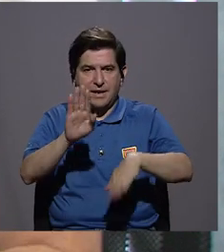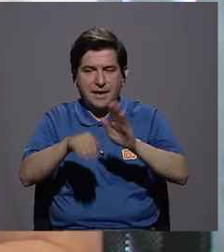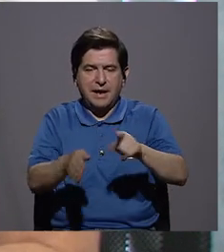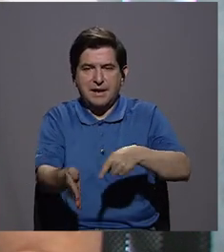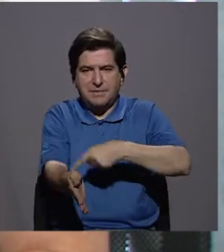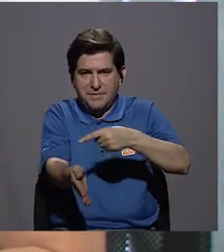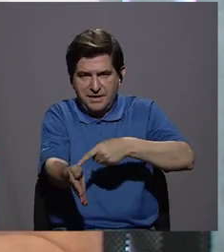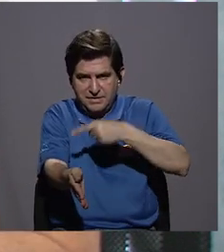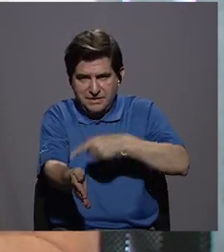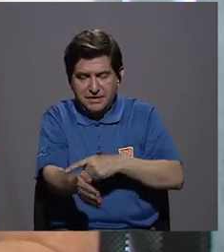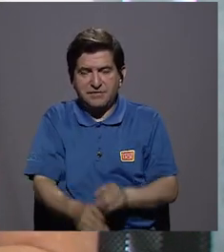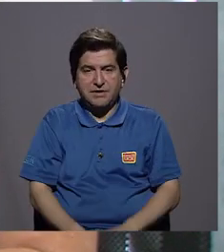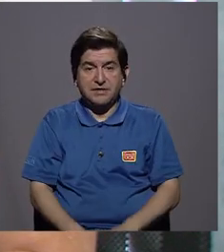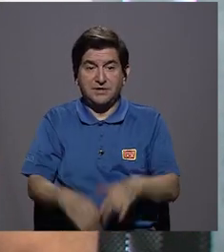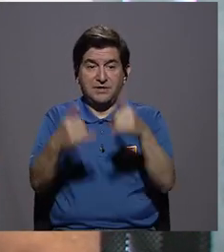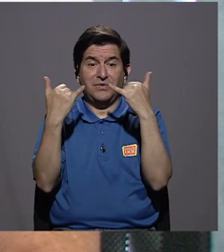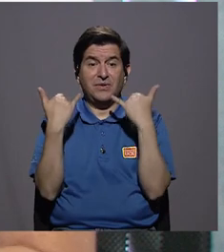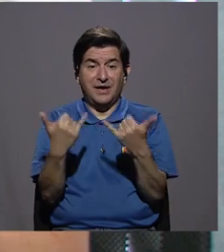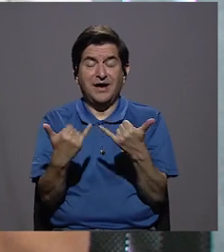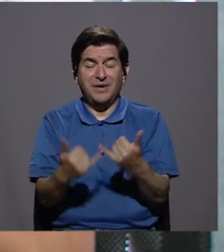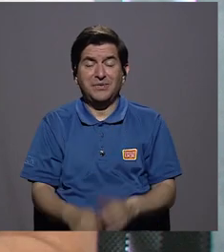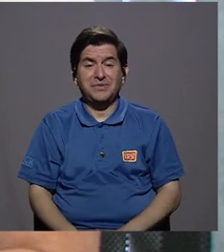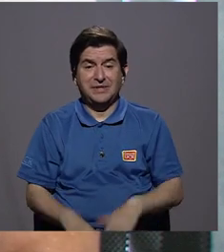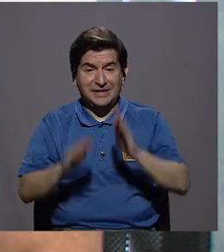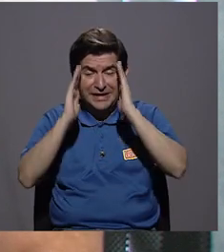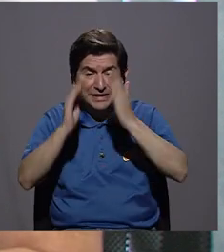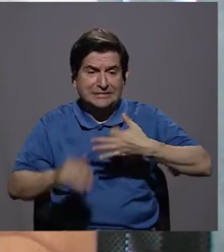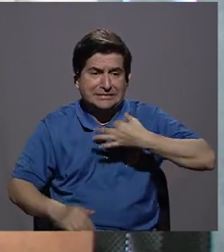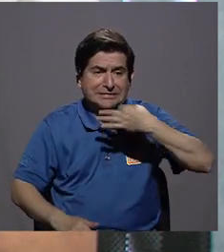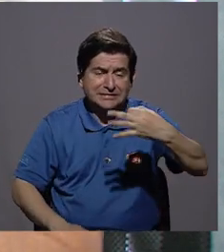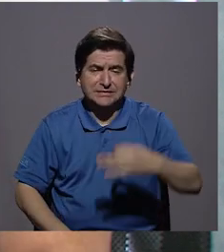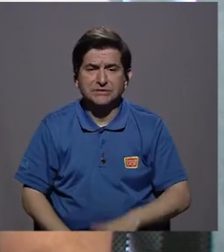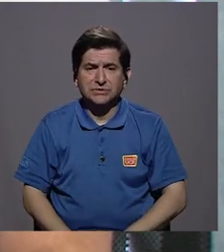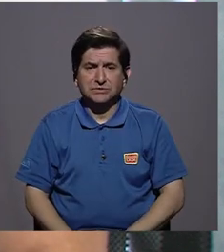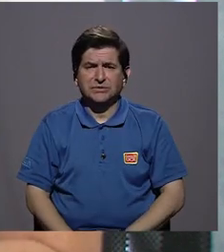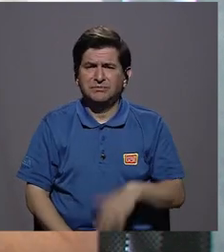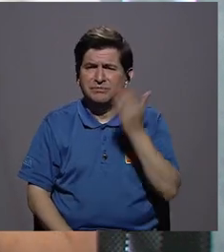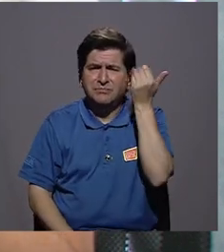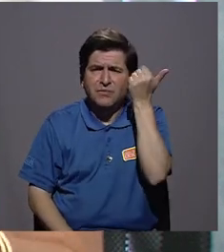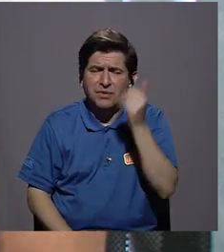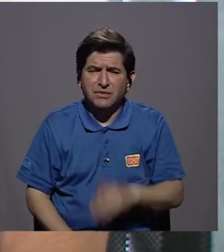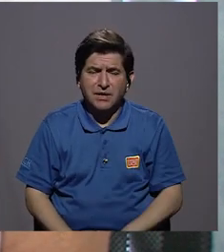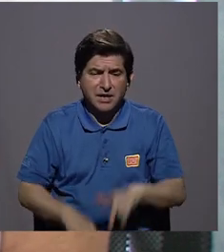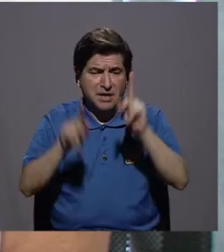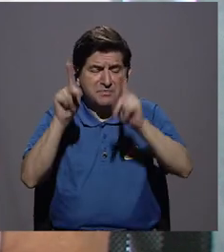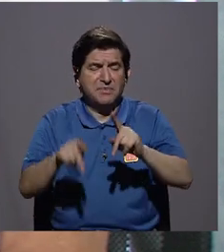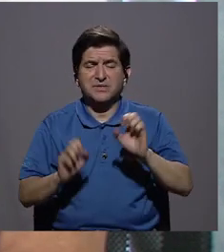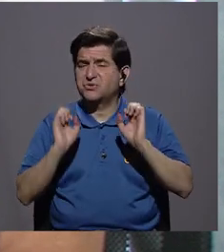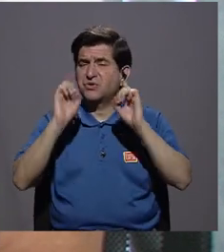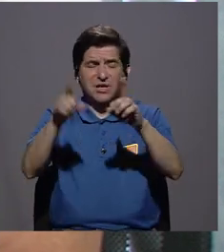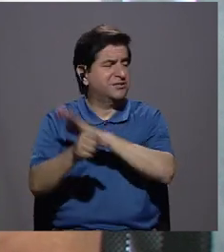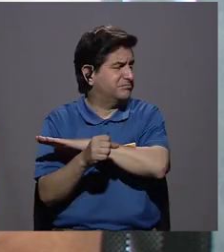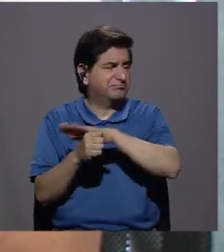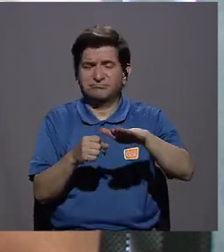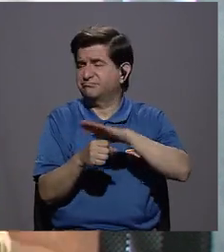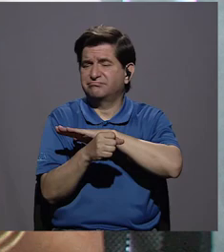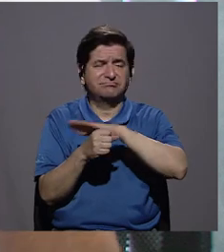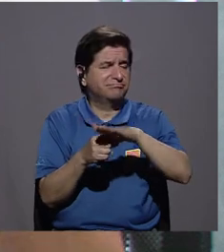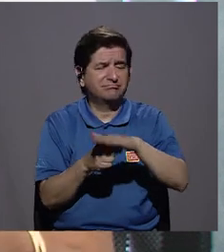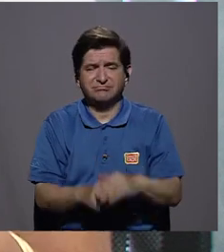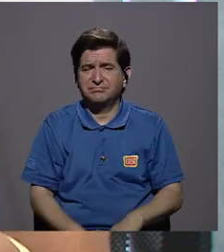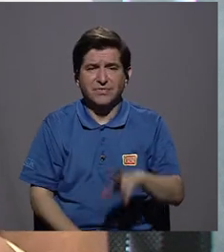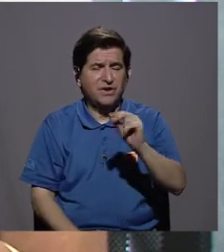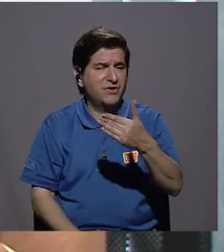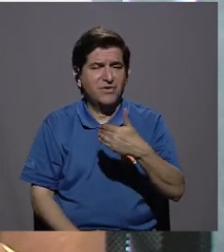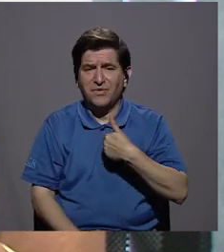está en estos momentos a la orden del día. ¿Y por qué? Porque los pacientes o no tienen la educación suficiente, no